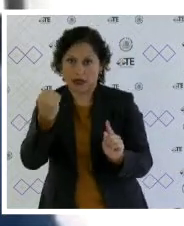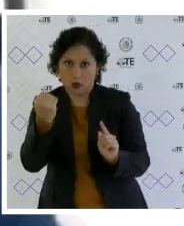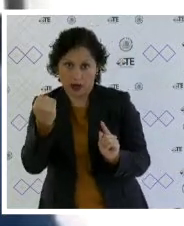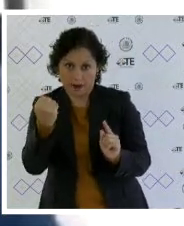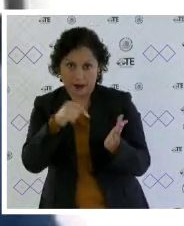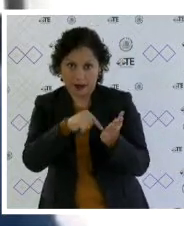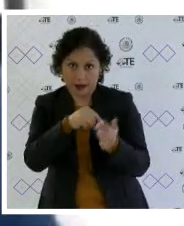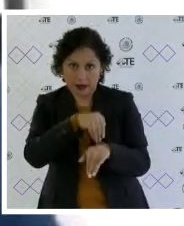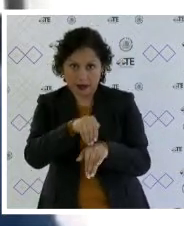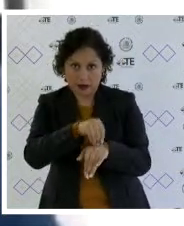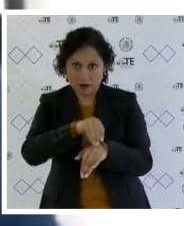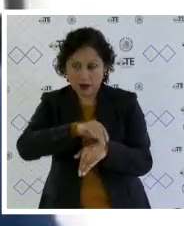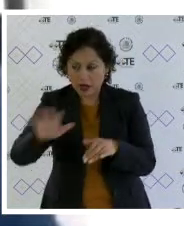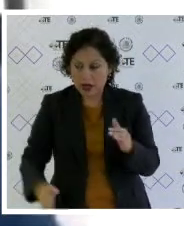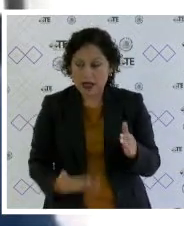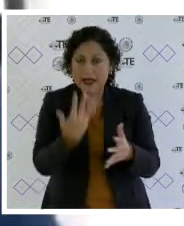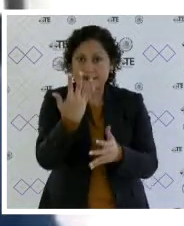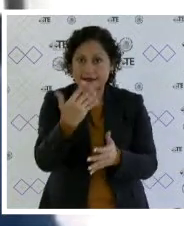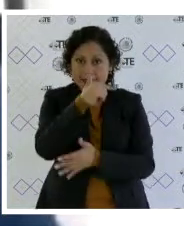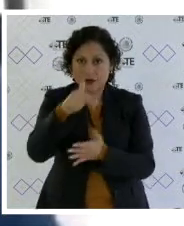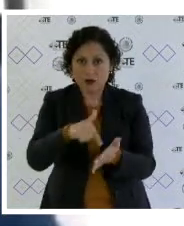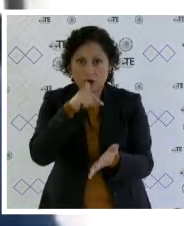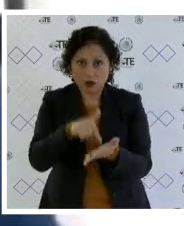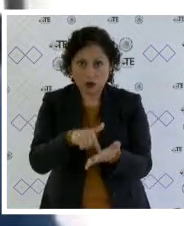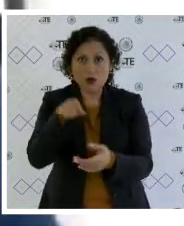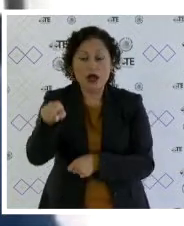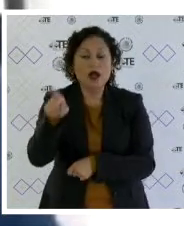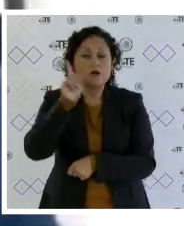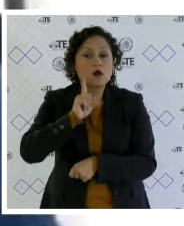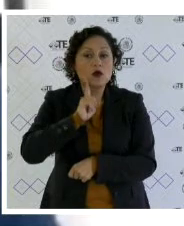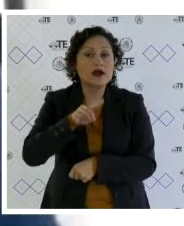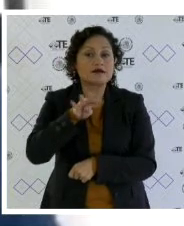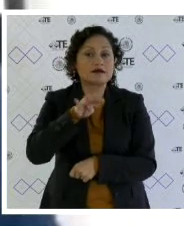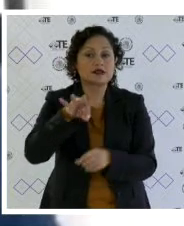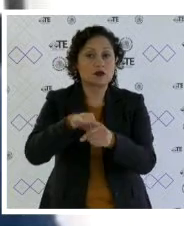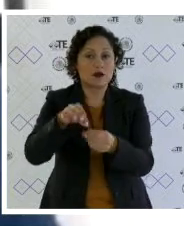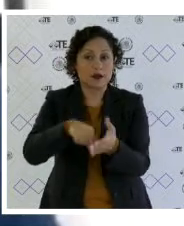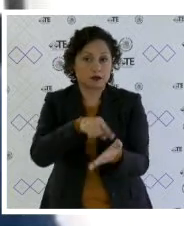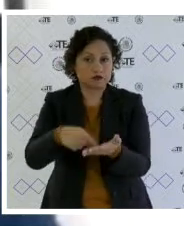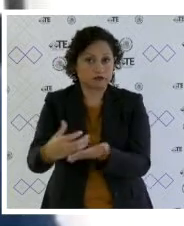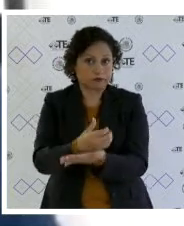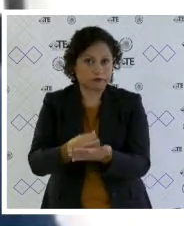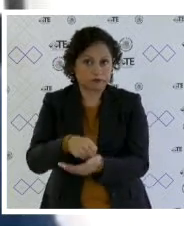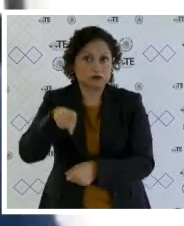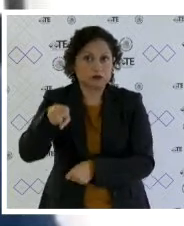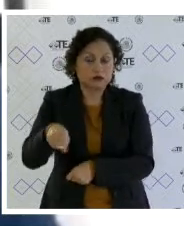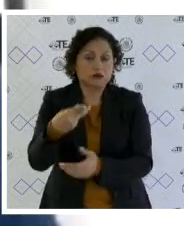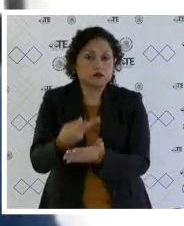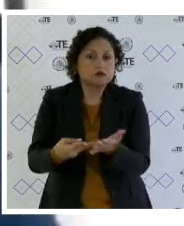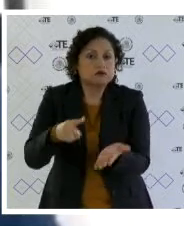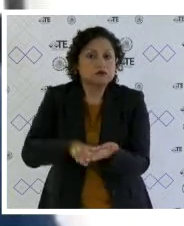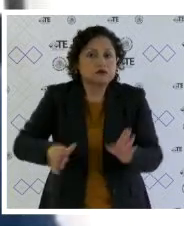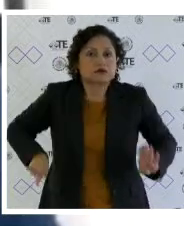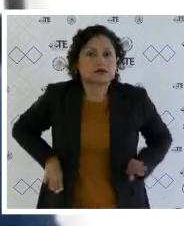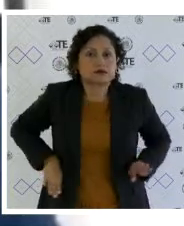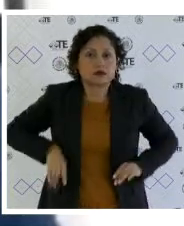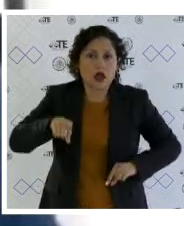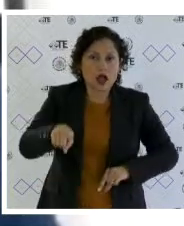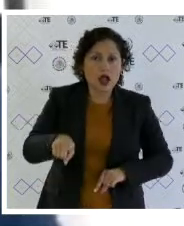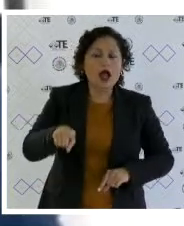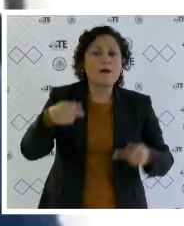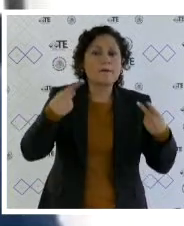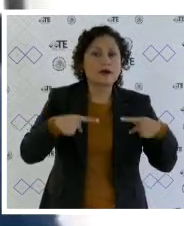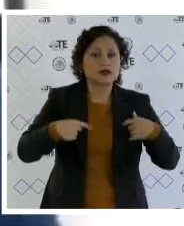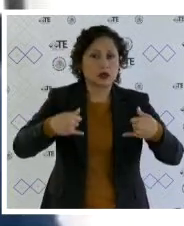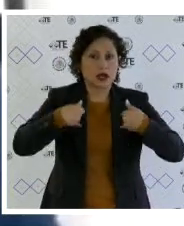asignando en lugar 5 a una mujer que obtuvo 19 votos bajo el argumento de tener una doble condición por ser persona joven y